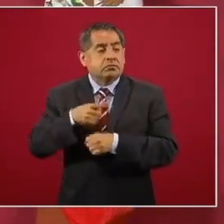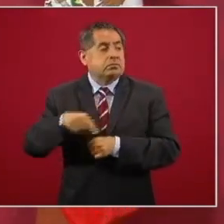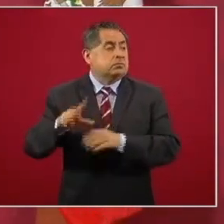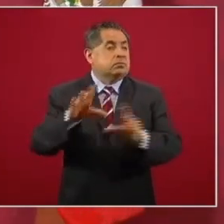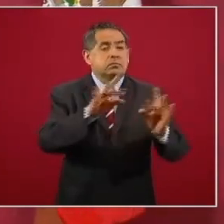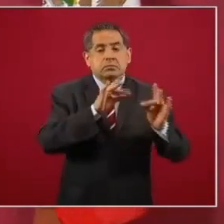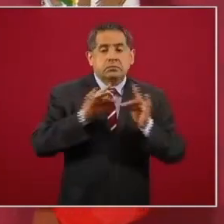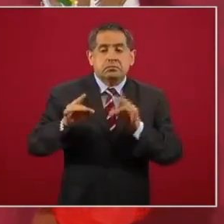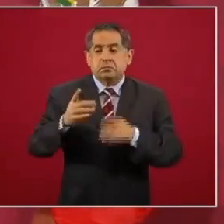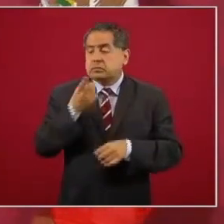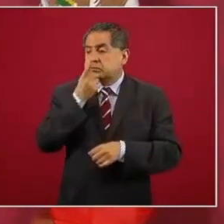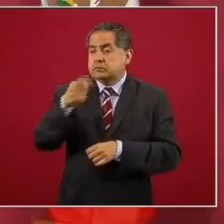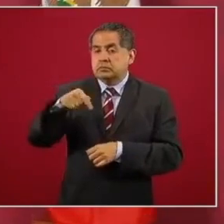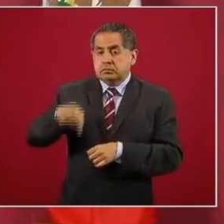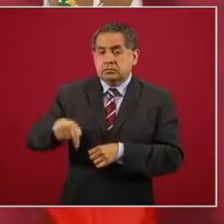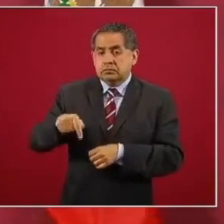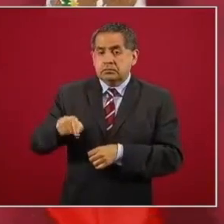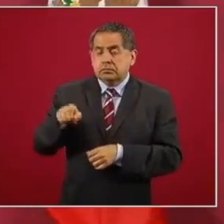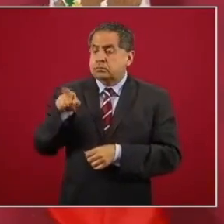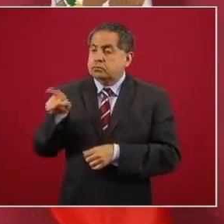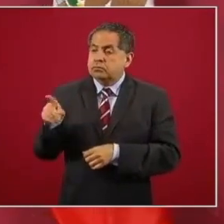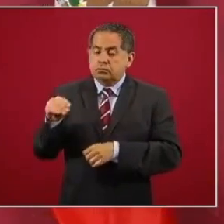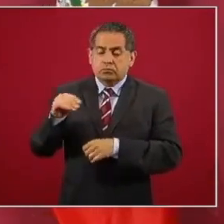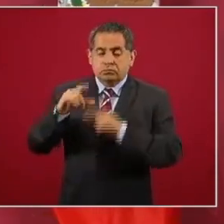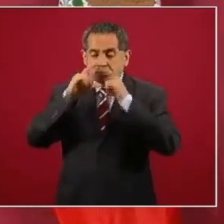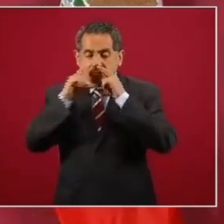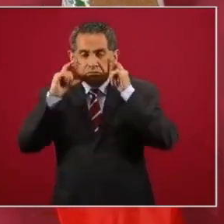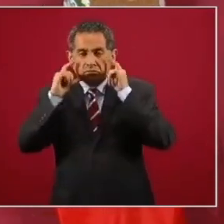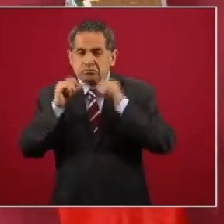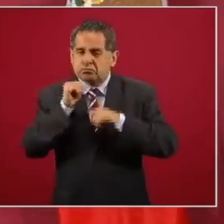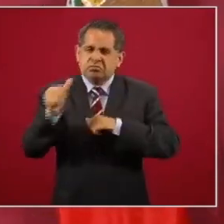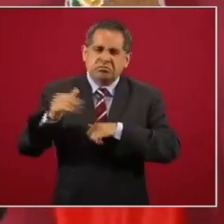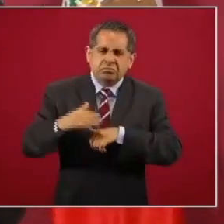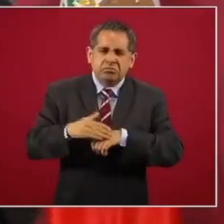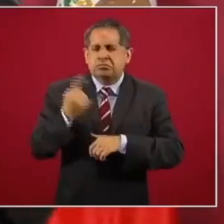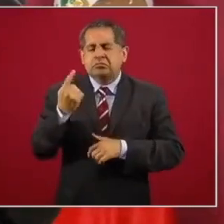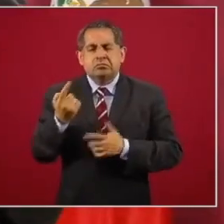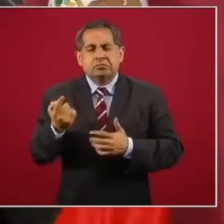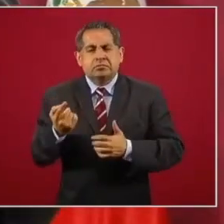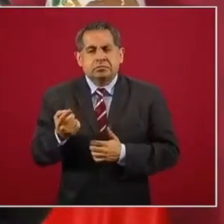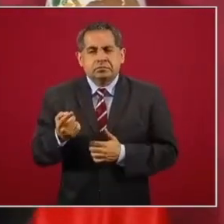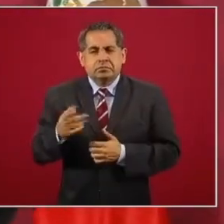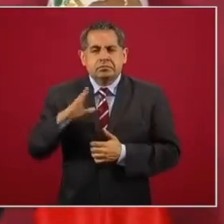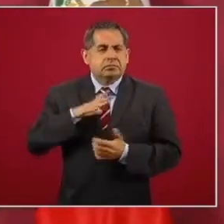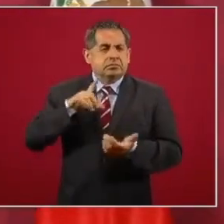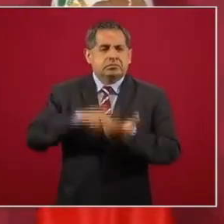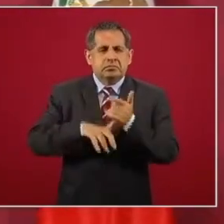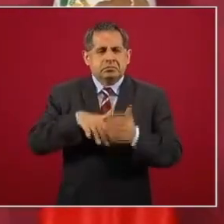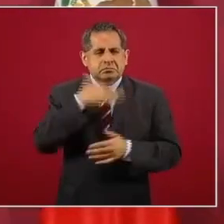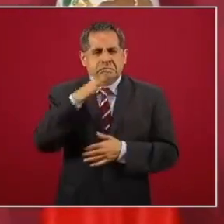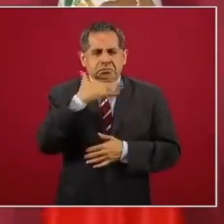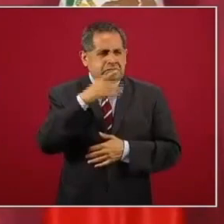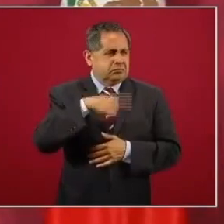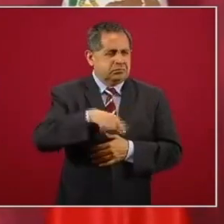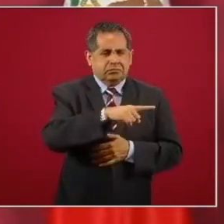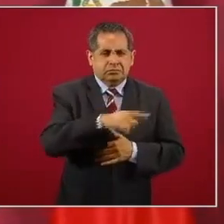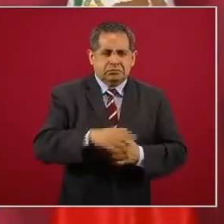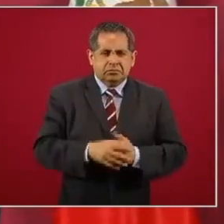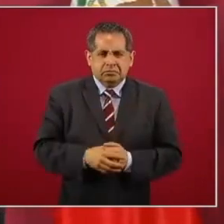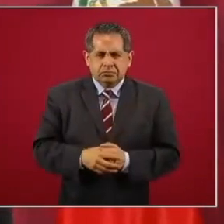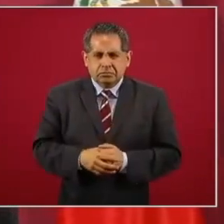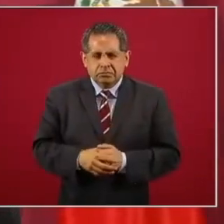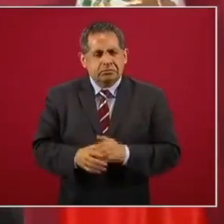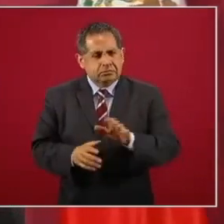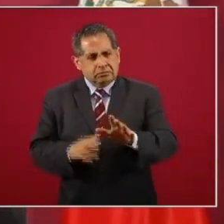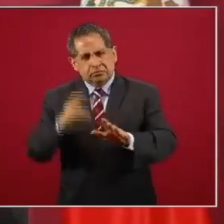que aquí usted no se pone el cubrebocas porque hay corrupción. Porque lo